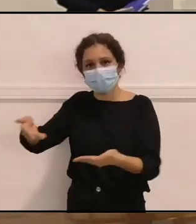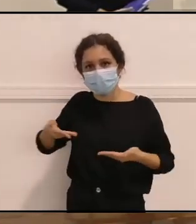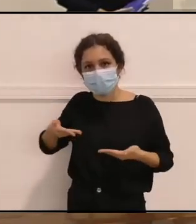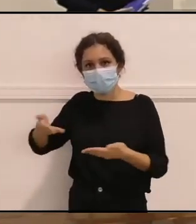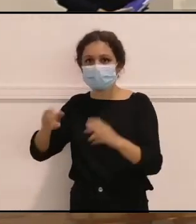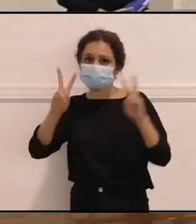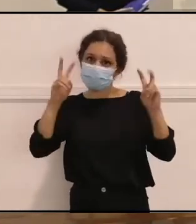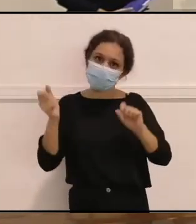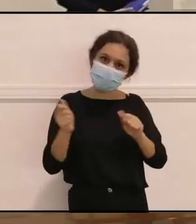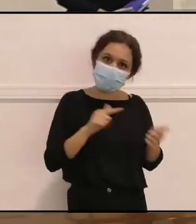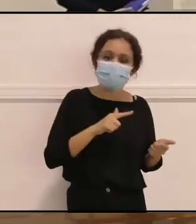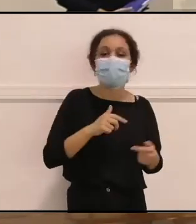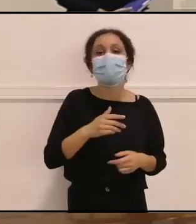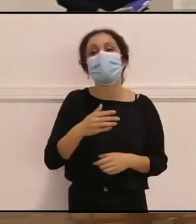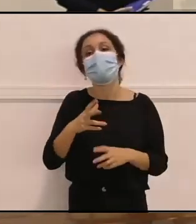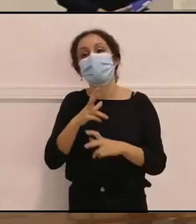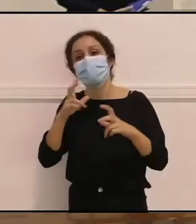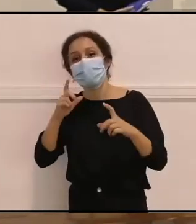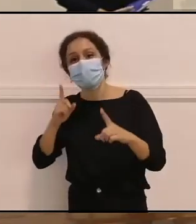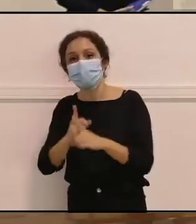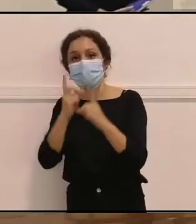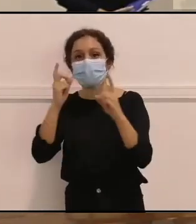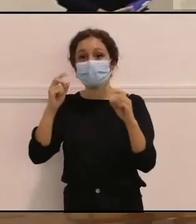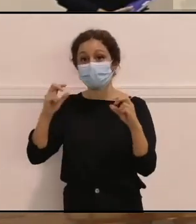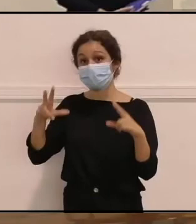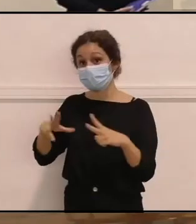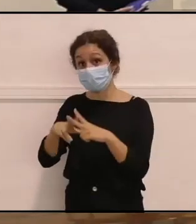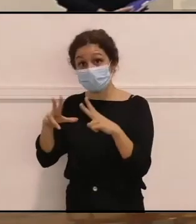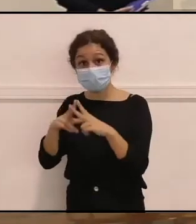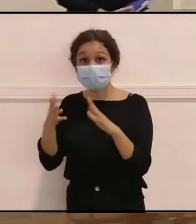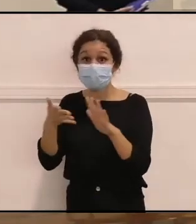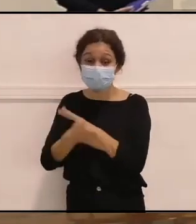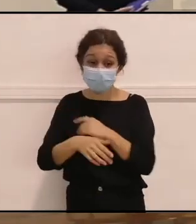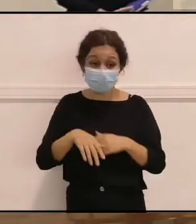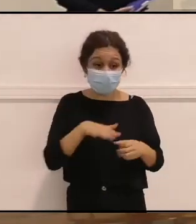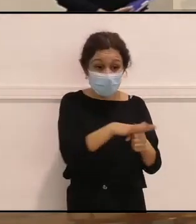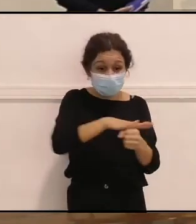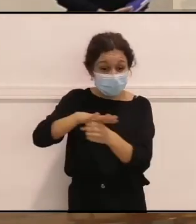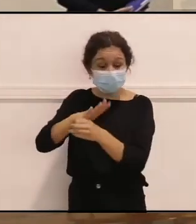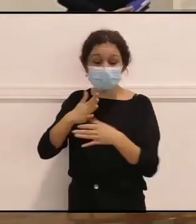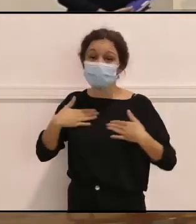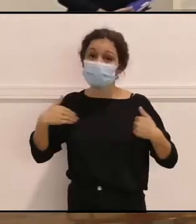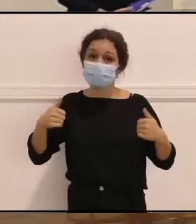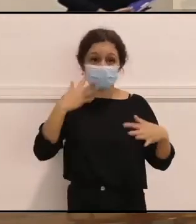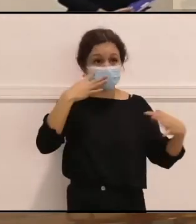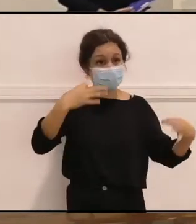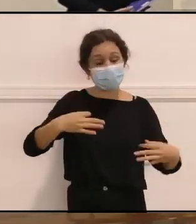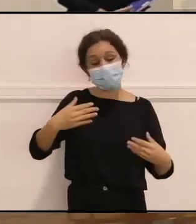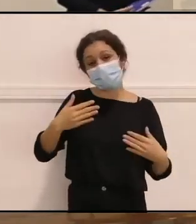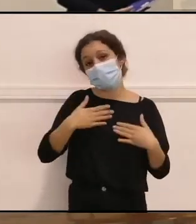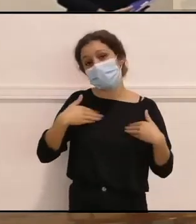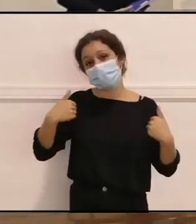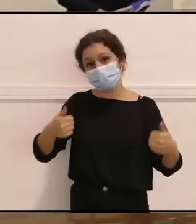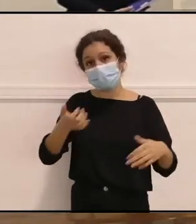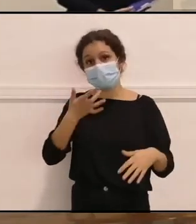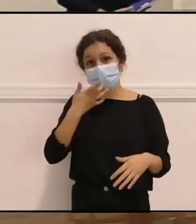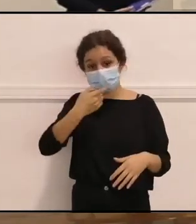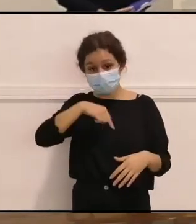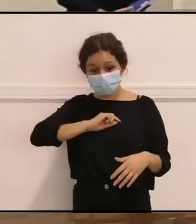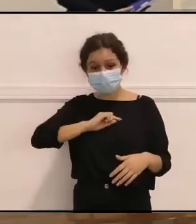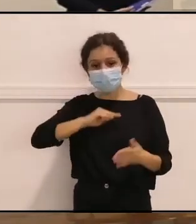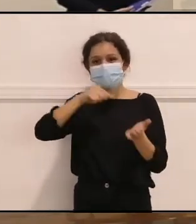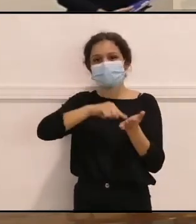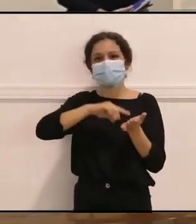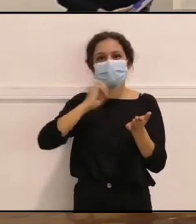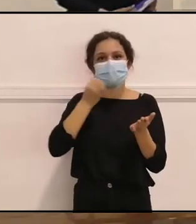inmigración, con gordofobia, con feminismo, con cualquier realidad y cualquier aspecto que nosotras podamos denunciar hoy desde